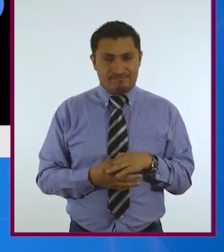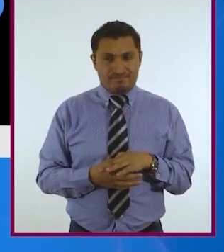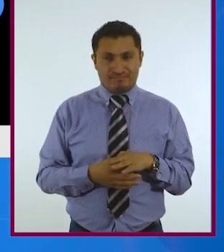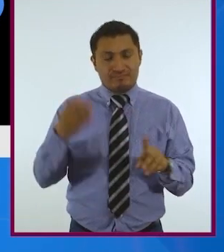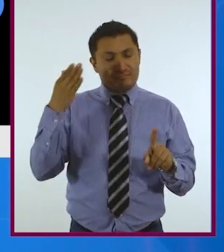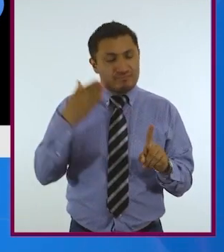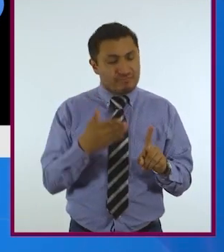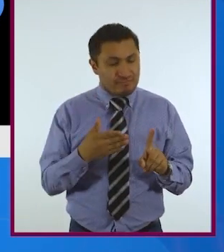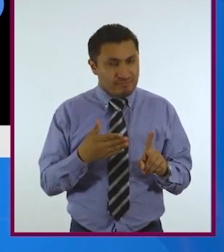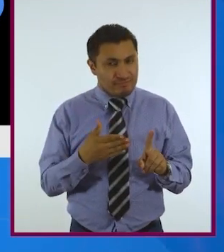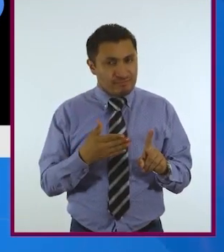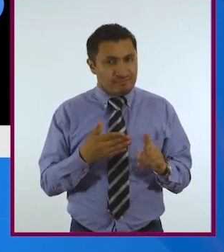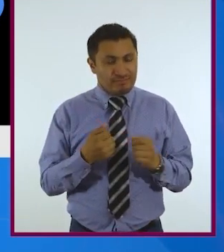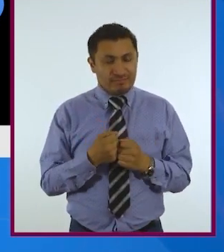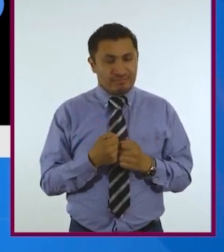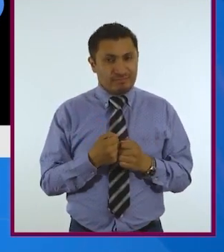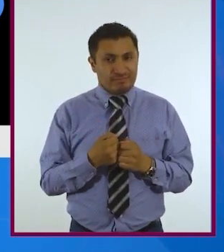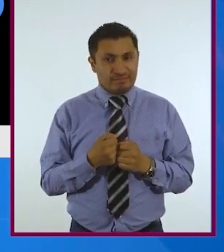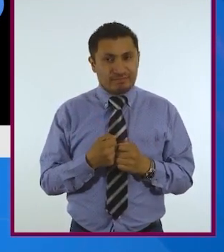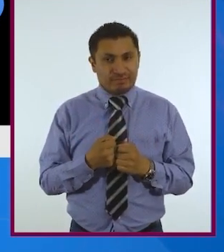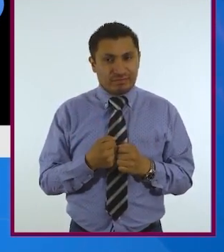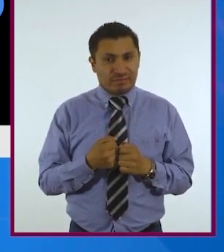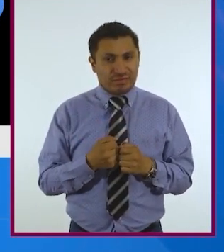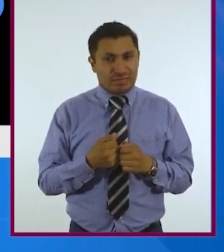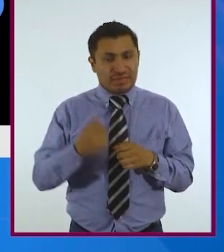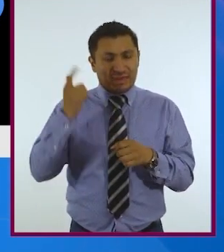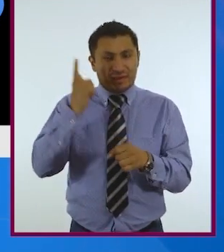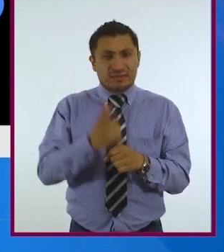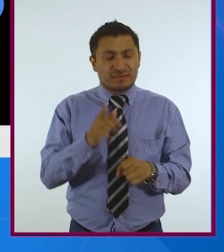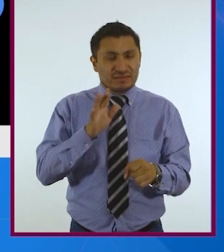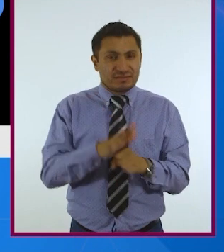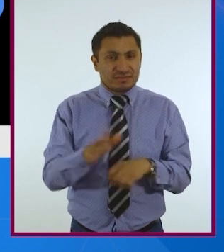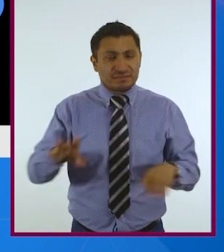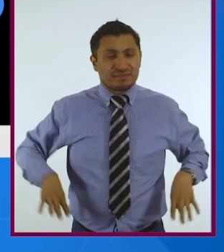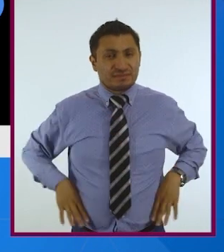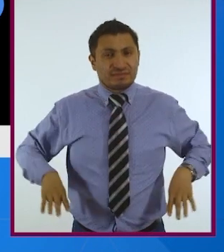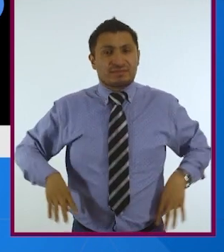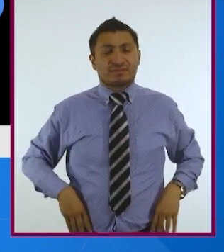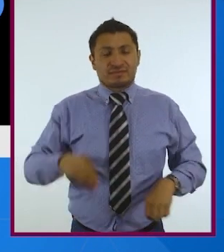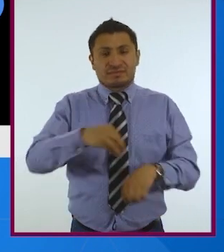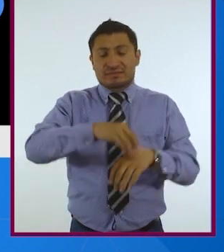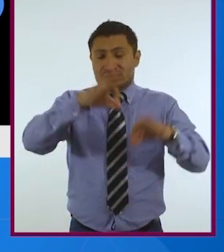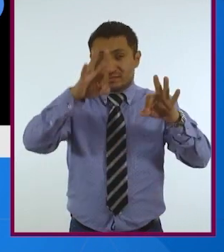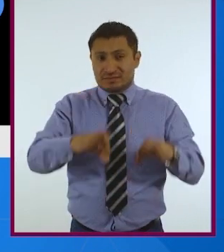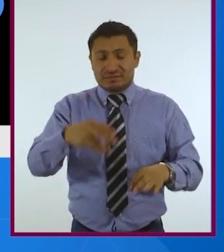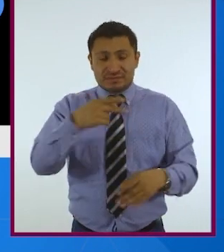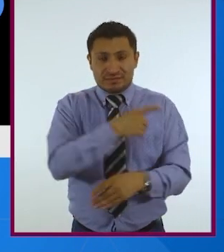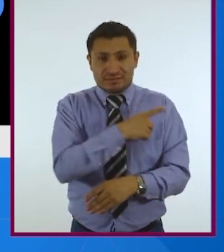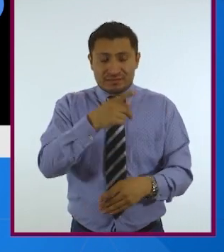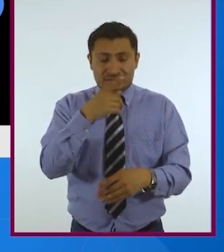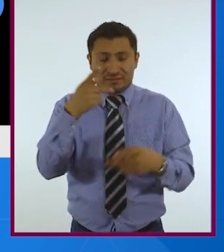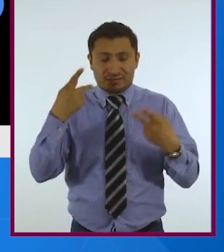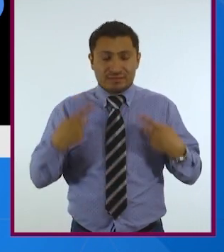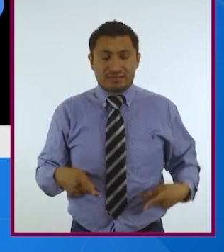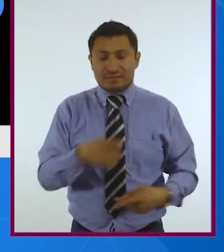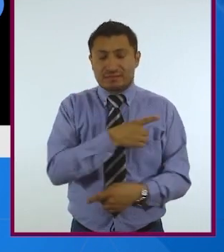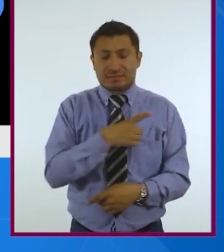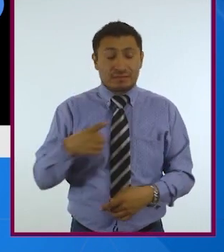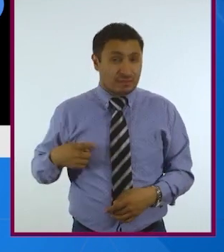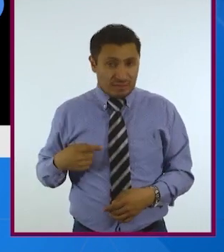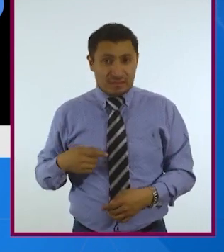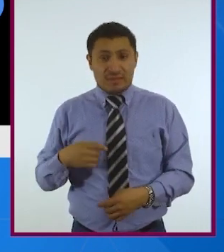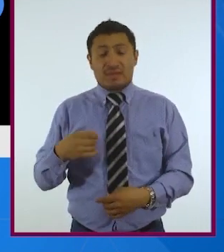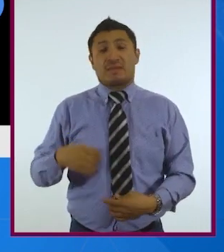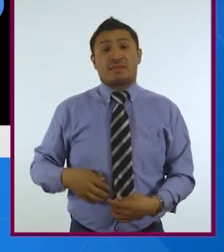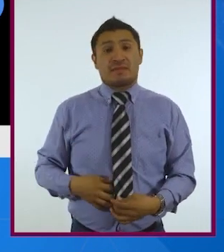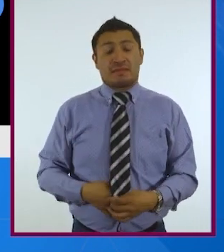finalidad de encontrar cuál es la conducta correcta que el ser humano debe de tener, no solamente para con